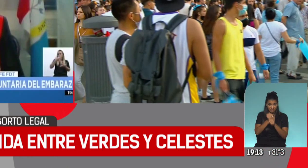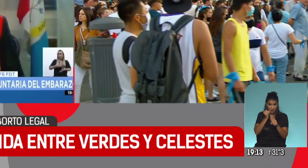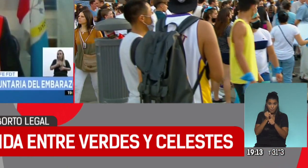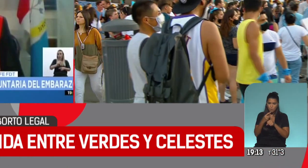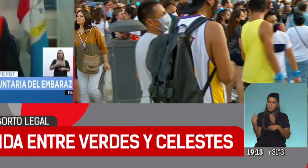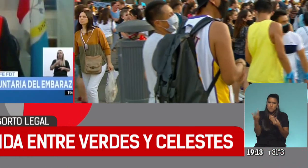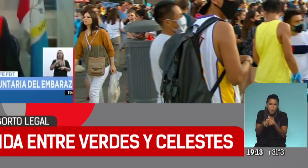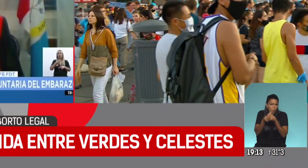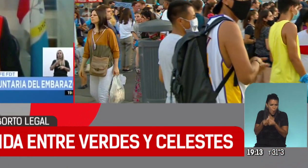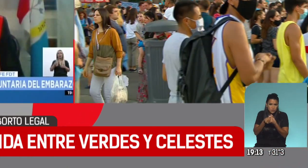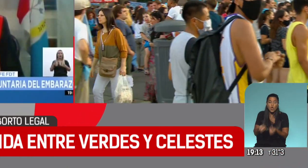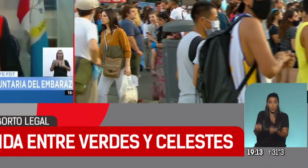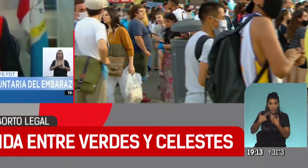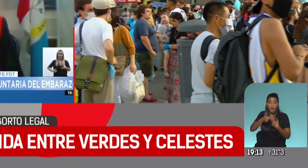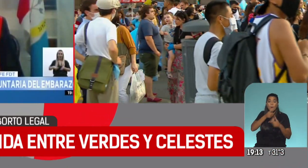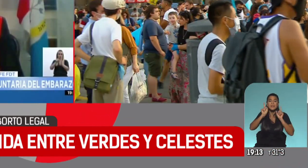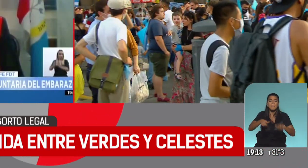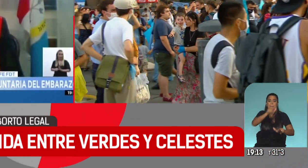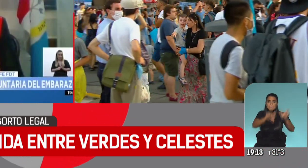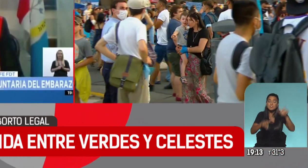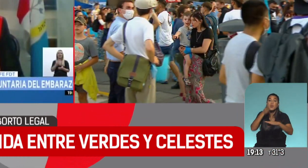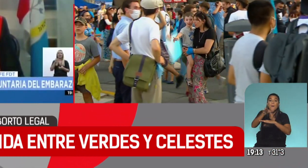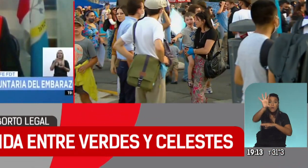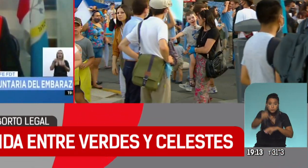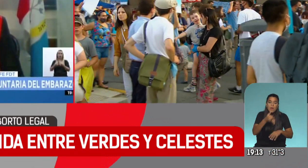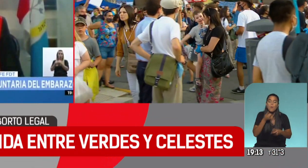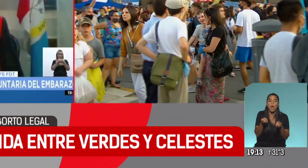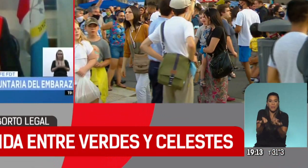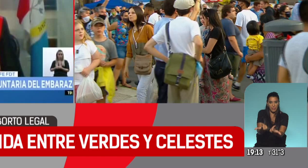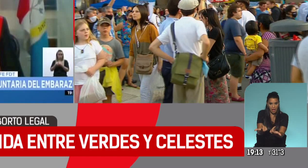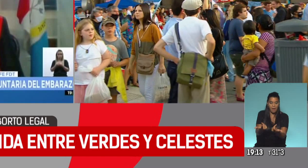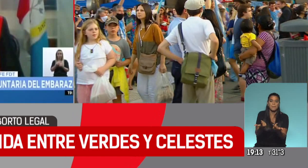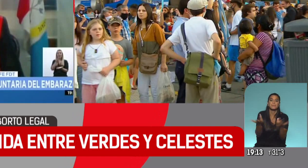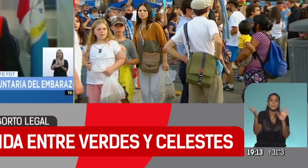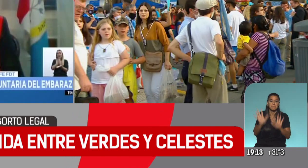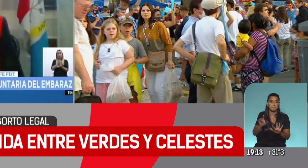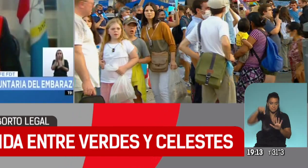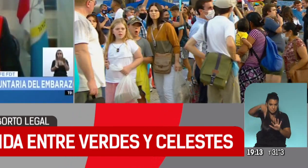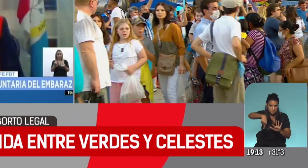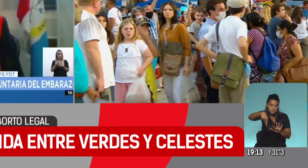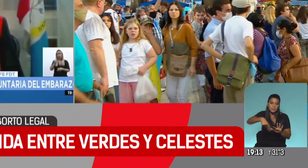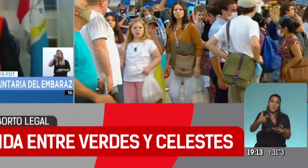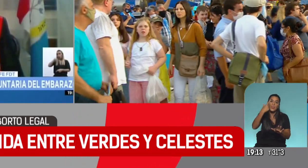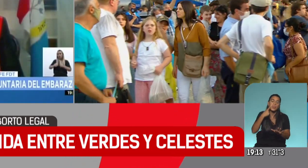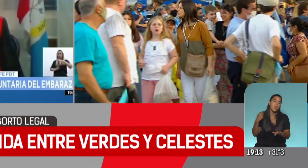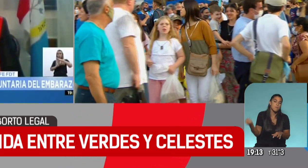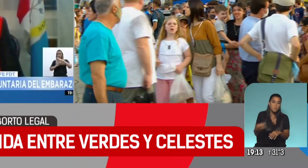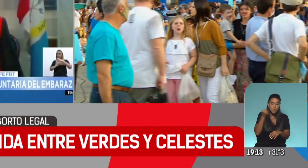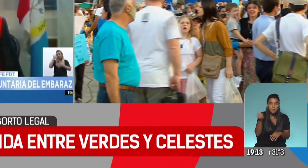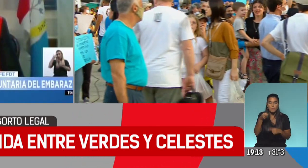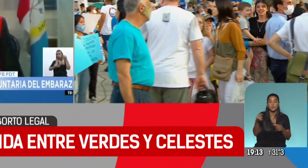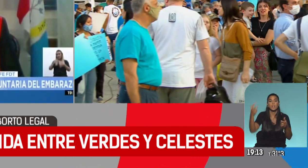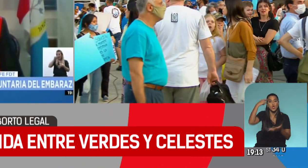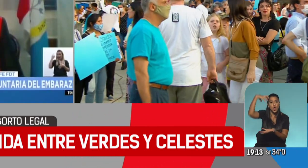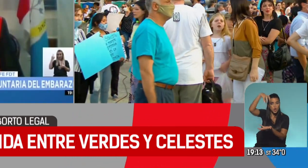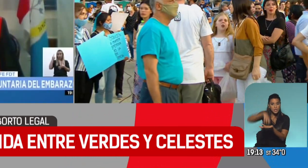somos muchísimos, como a cada una de las personas que se han acercado para participar de esta jornada histórica aquí en las puertas del Congreso,